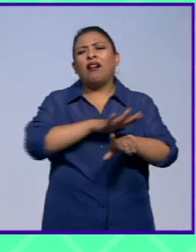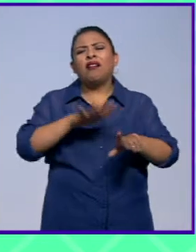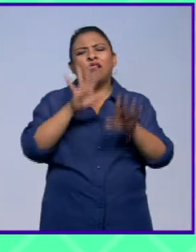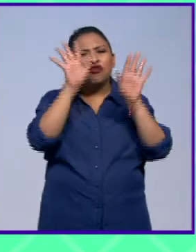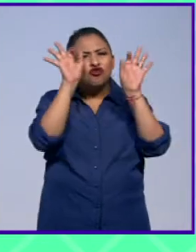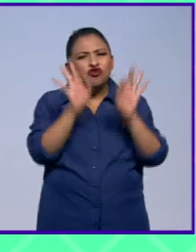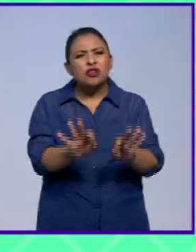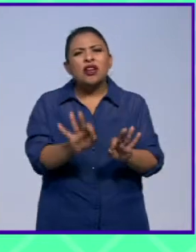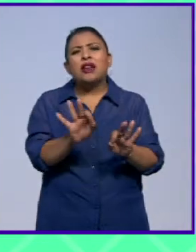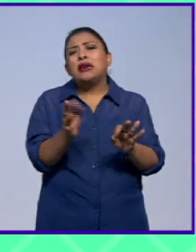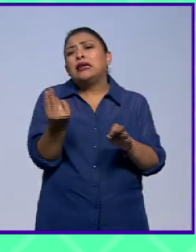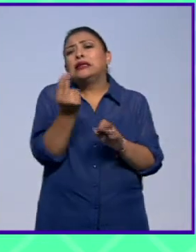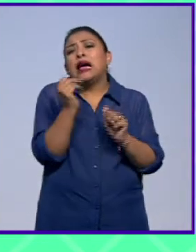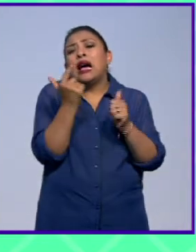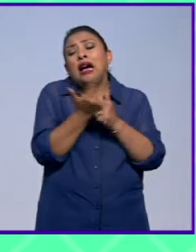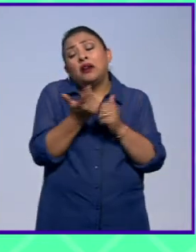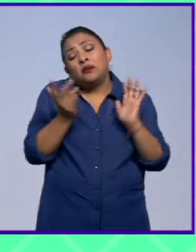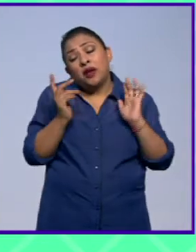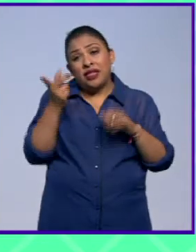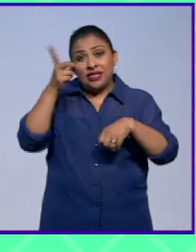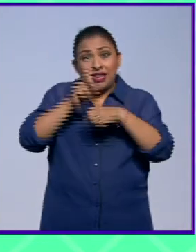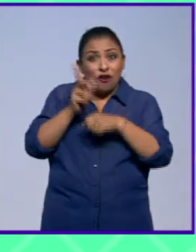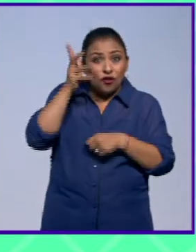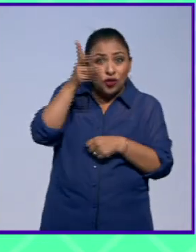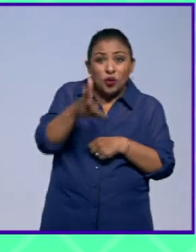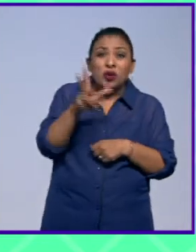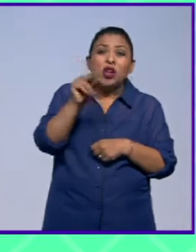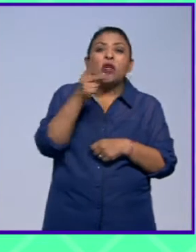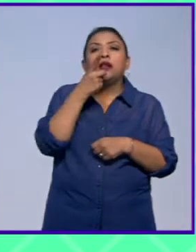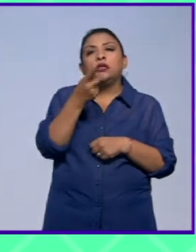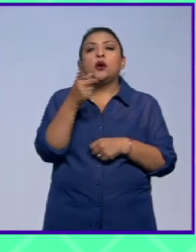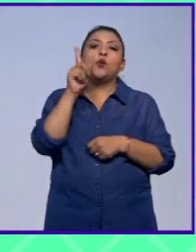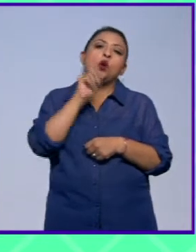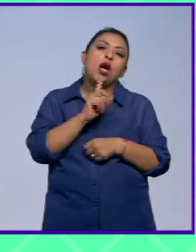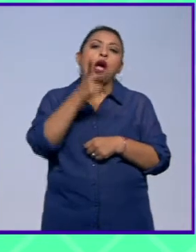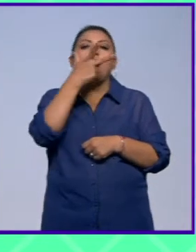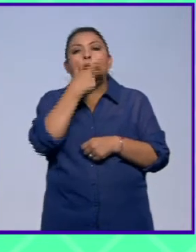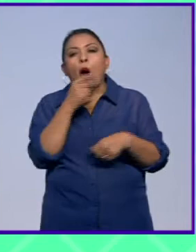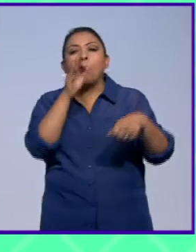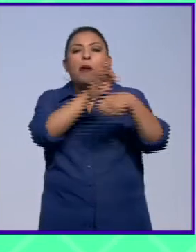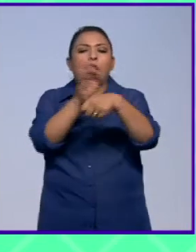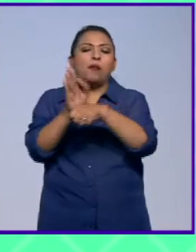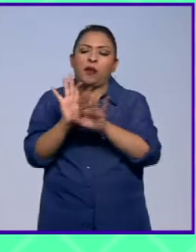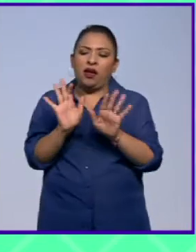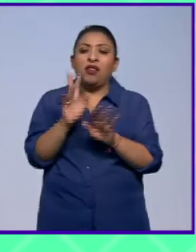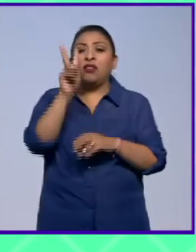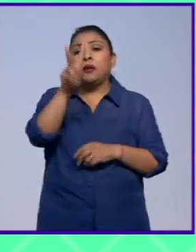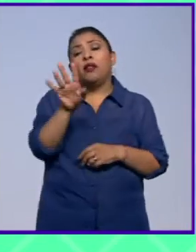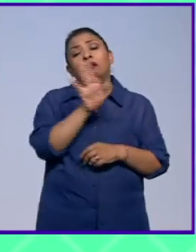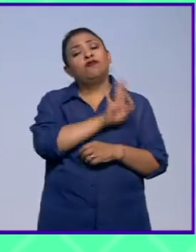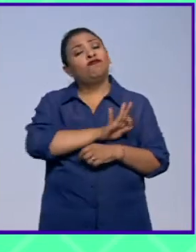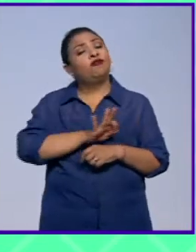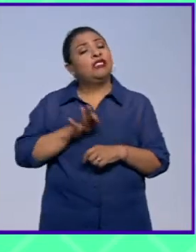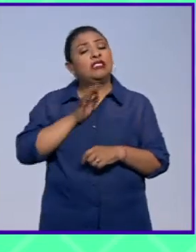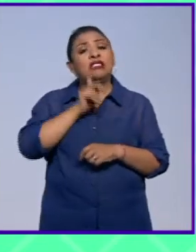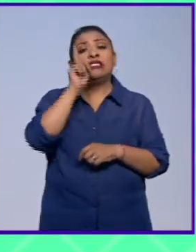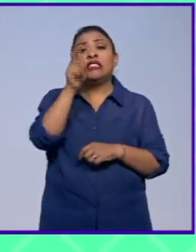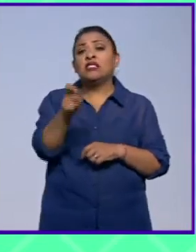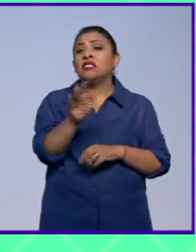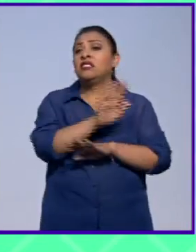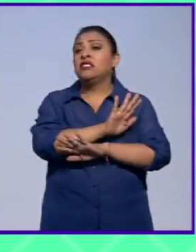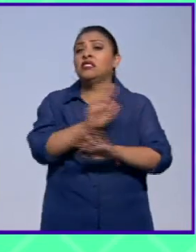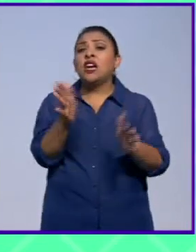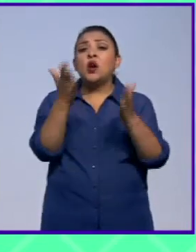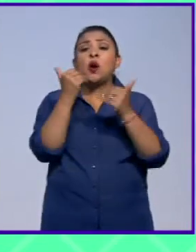estrictamente necesarios bueno el día que ya no estemos hablando de esto yo creo que seamos muy felices porque significará que